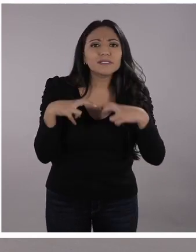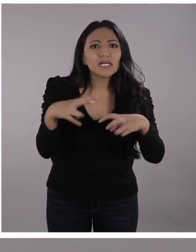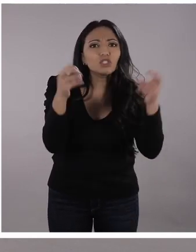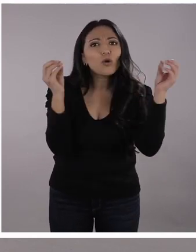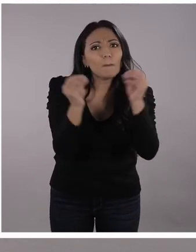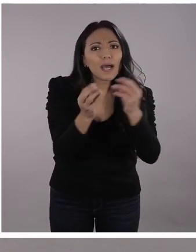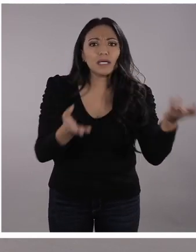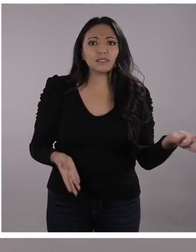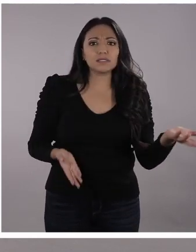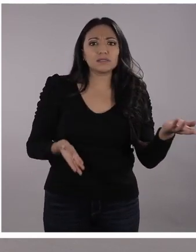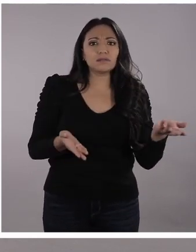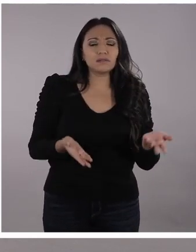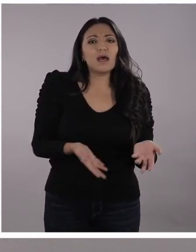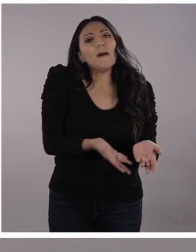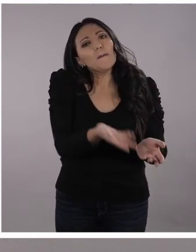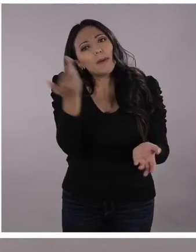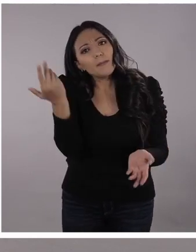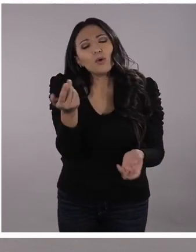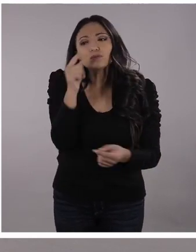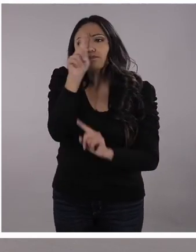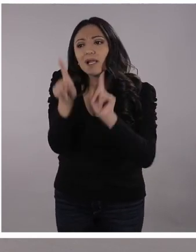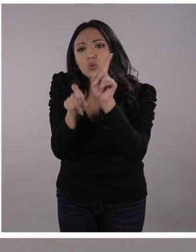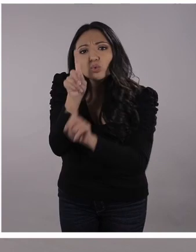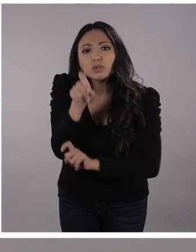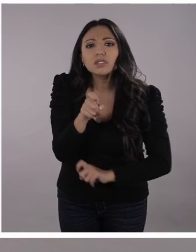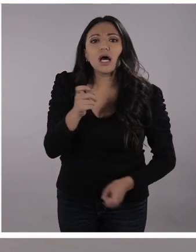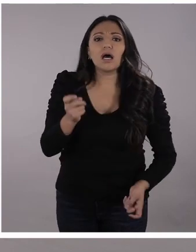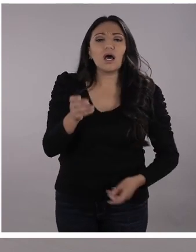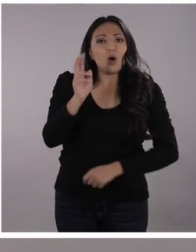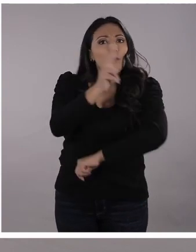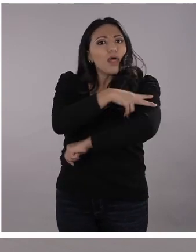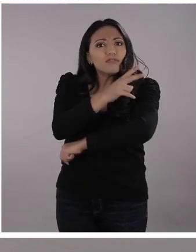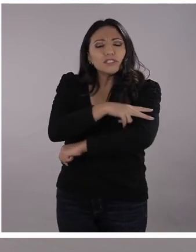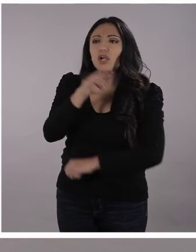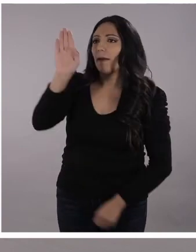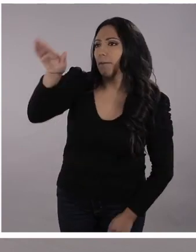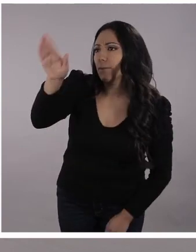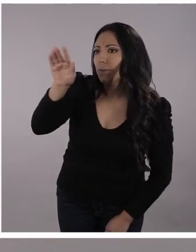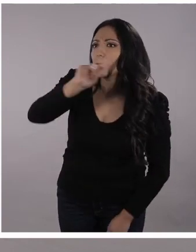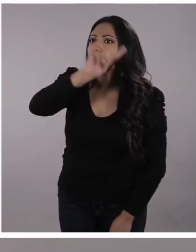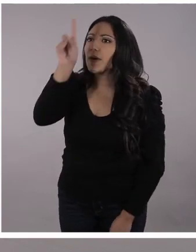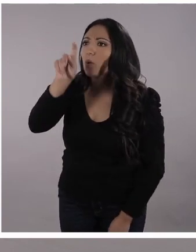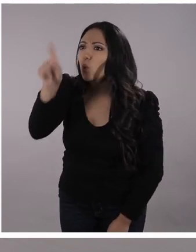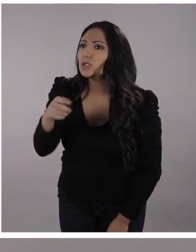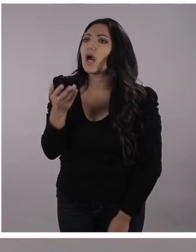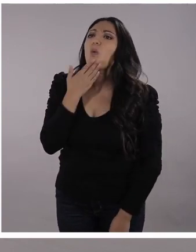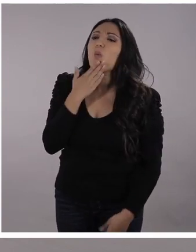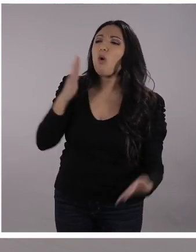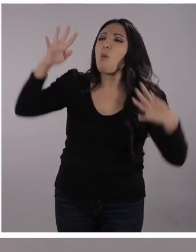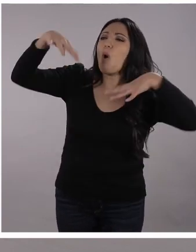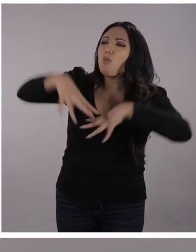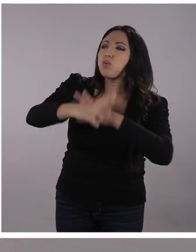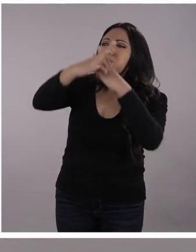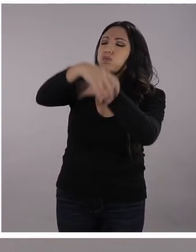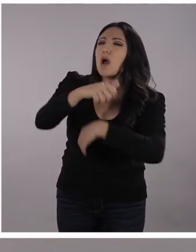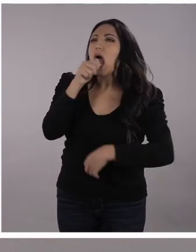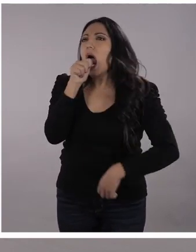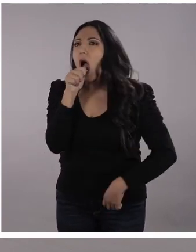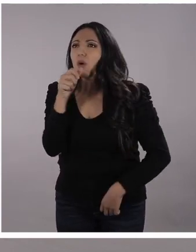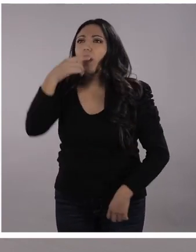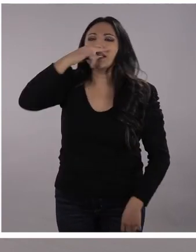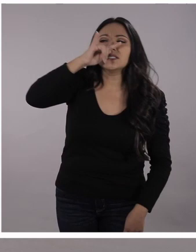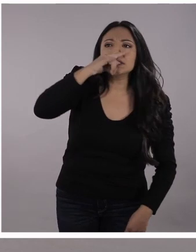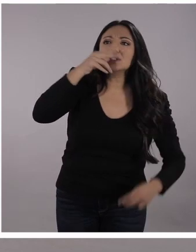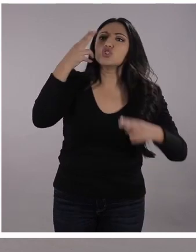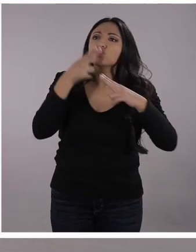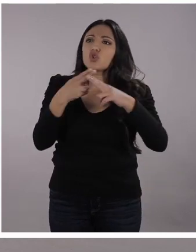consultar más? Pregunte a los profes, pregunte un poco todo esto de las corrientes marinas, porque eso le va a ayudar a usted.